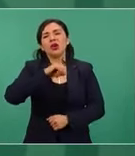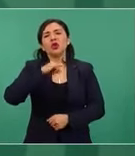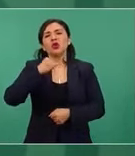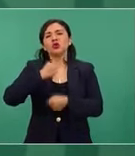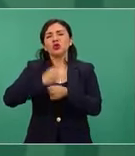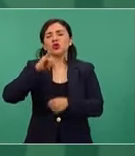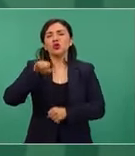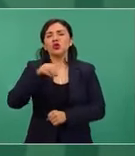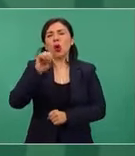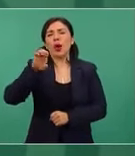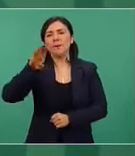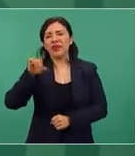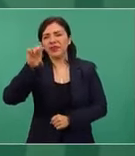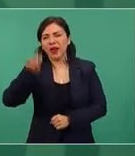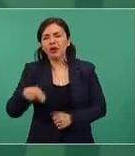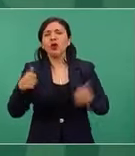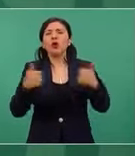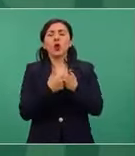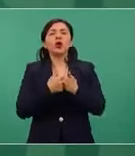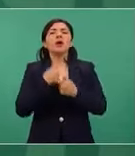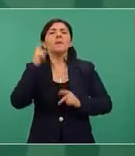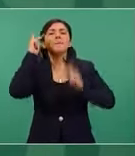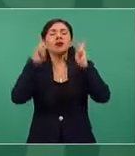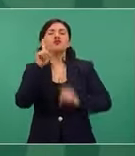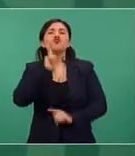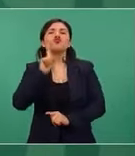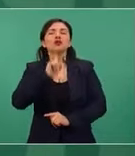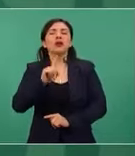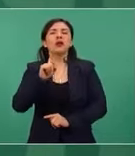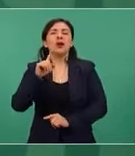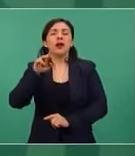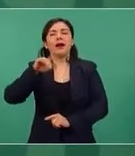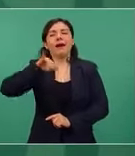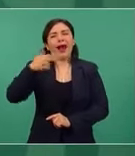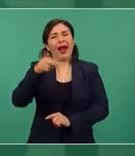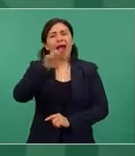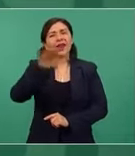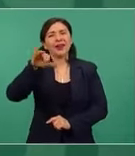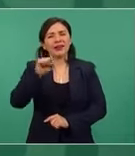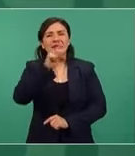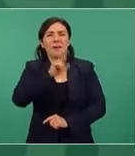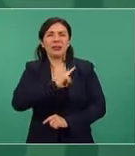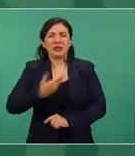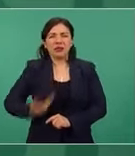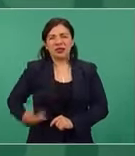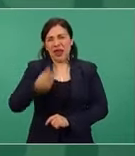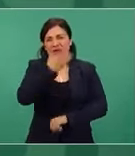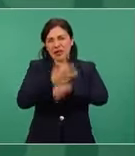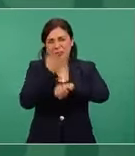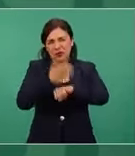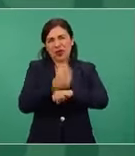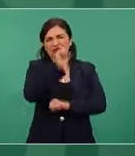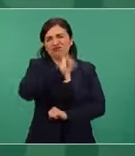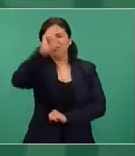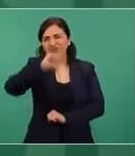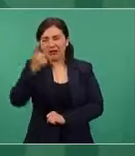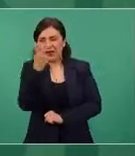entrevista que hubo, la visita con la vicepresidenta de Estados Unidos, Harris. En fin, la reunión de alto nivel.